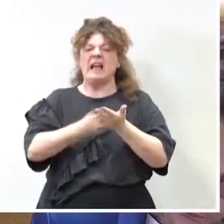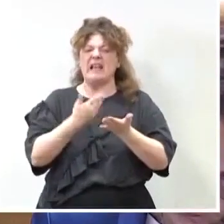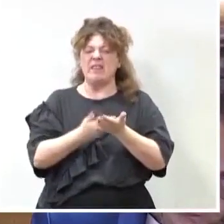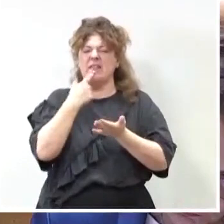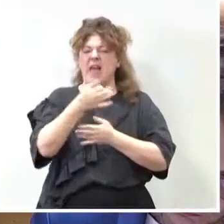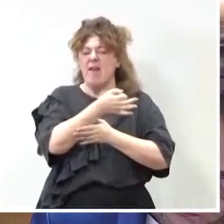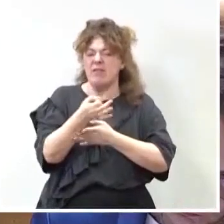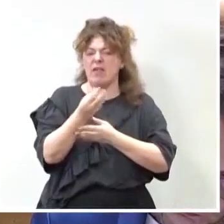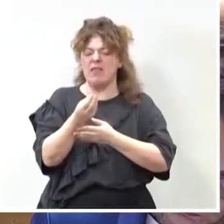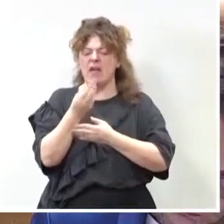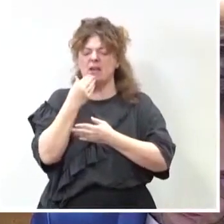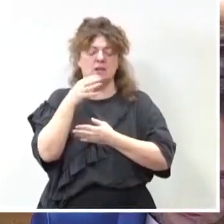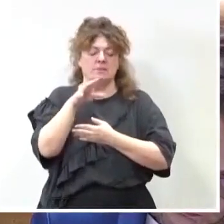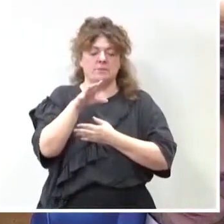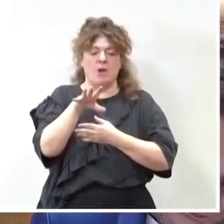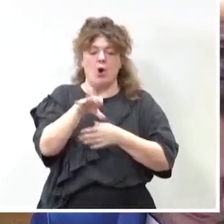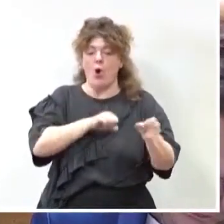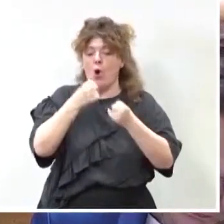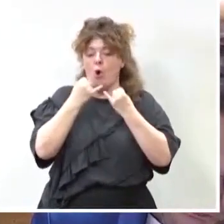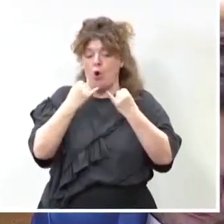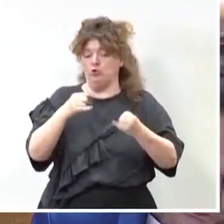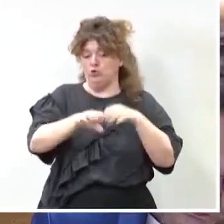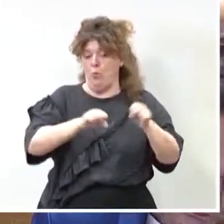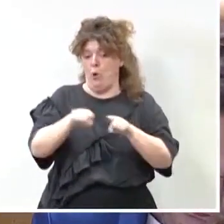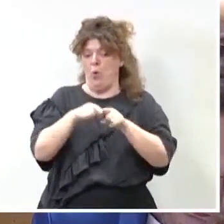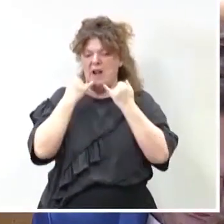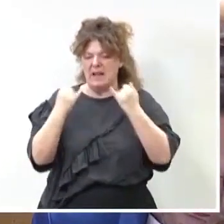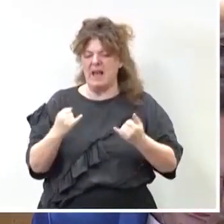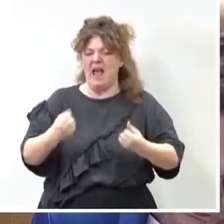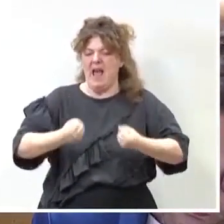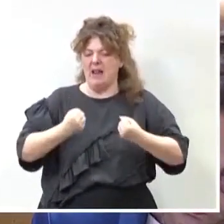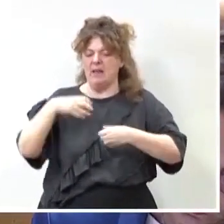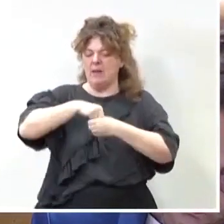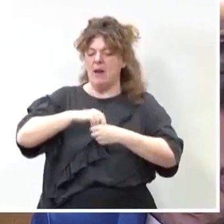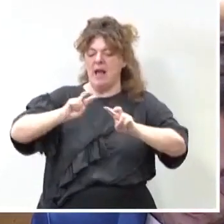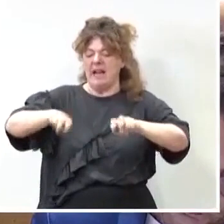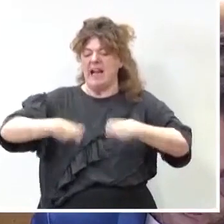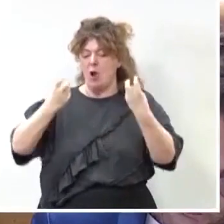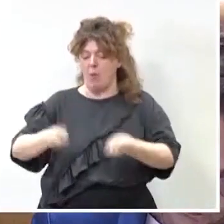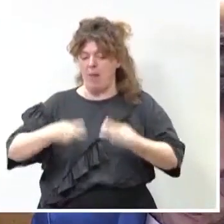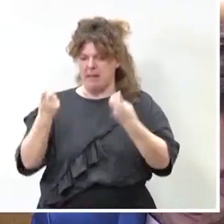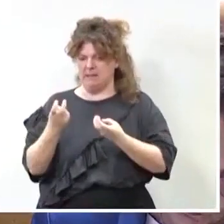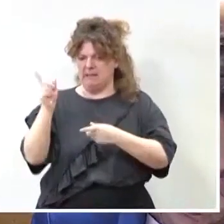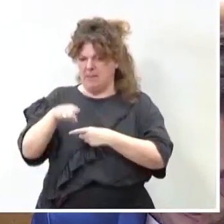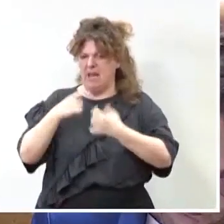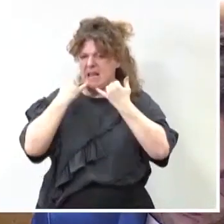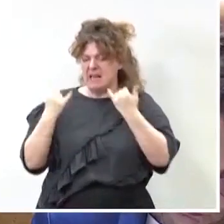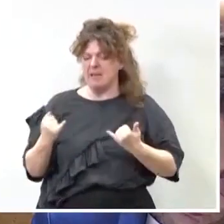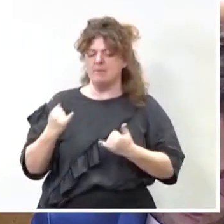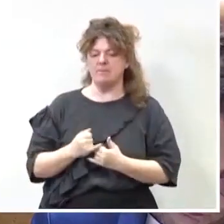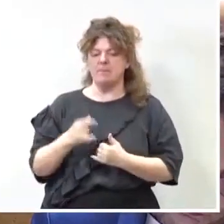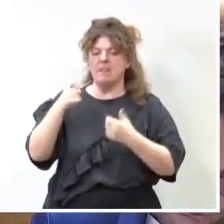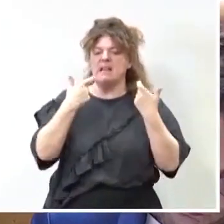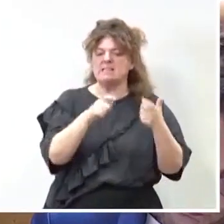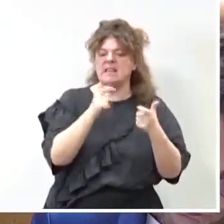eficiencia en consumo energético, electrificación donde sea posible, presencia de energías renovables, no dejar a la industria en la energía, al